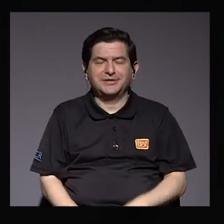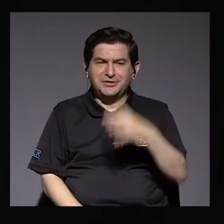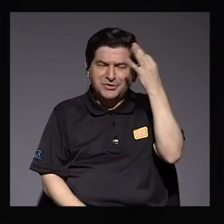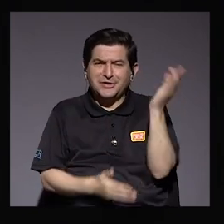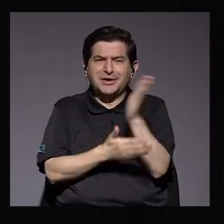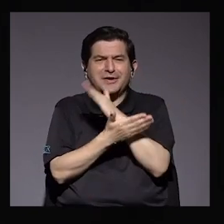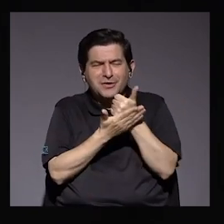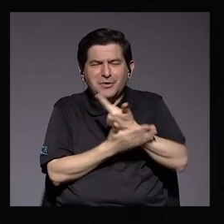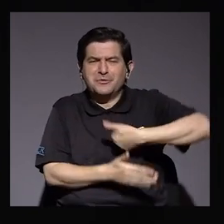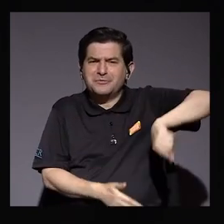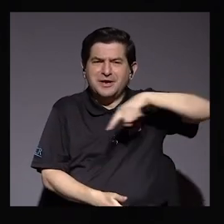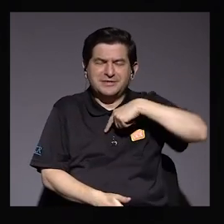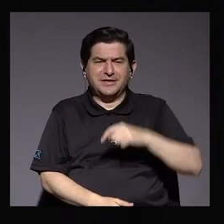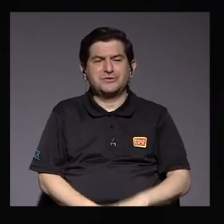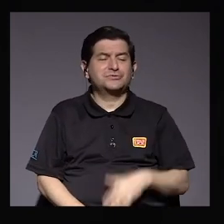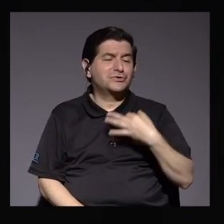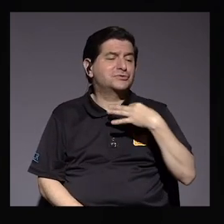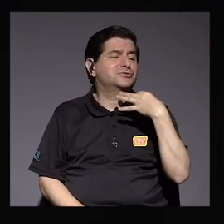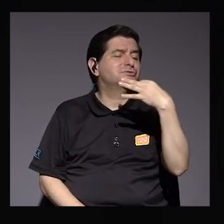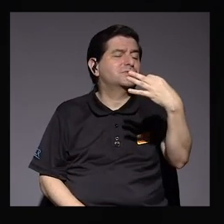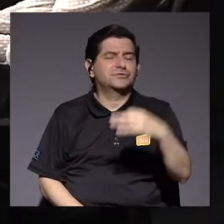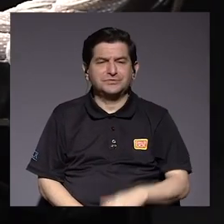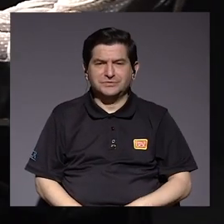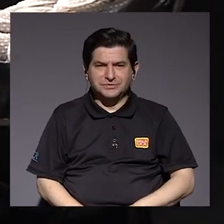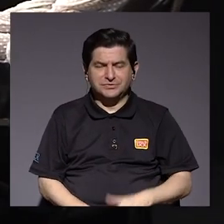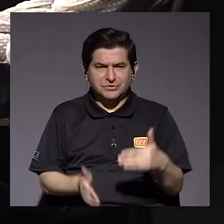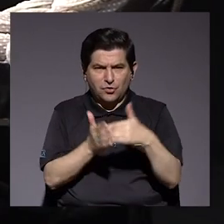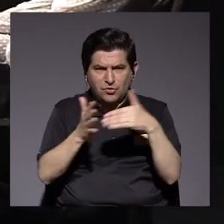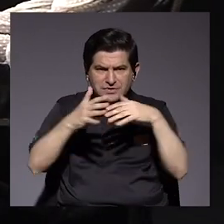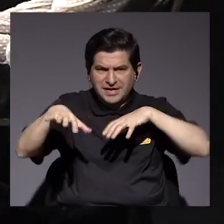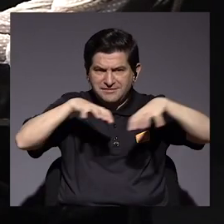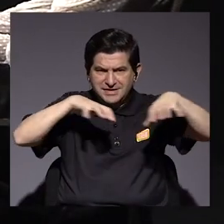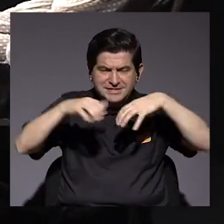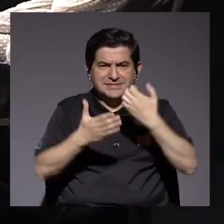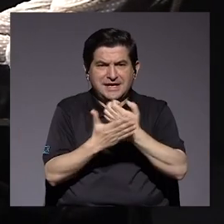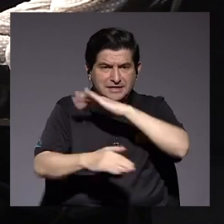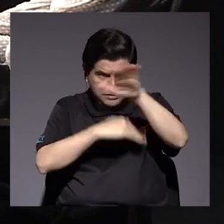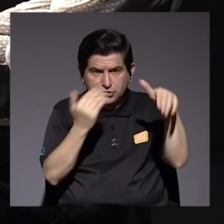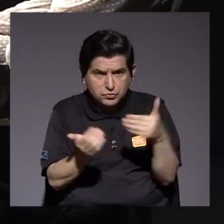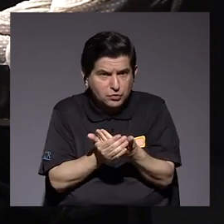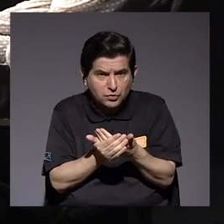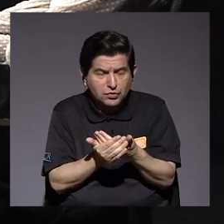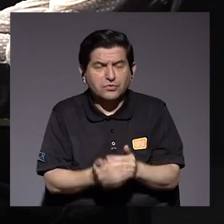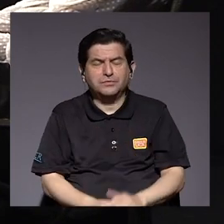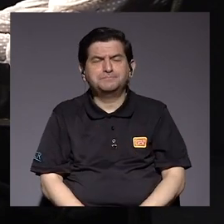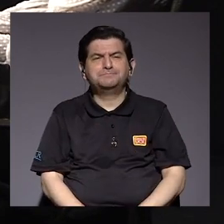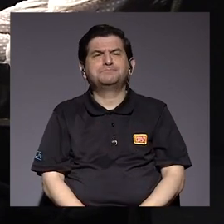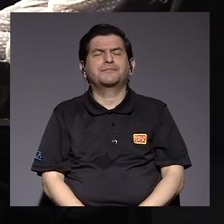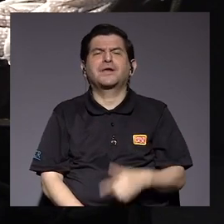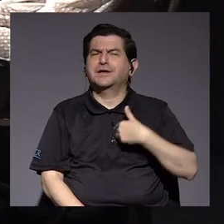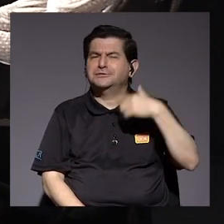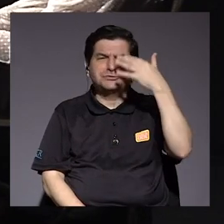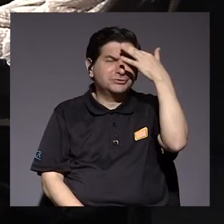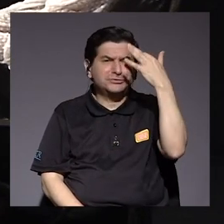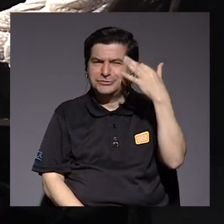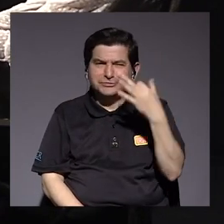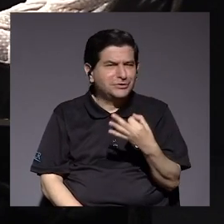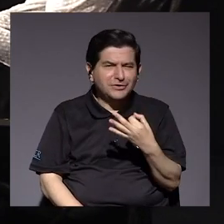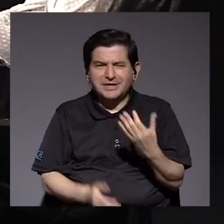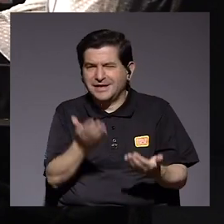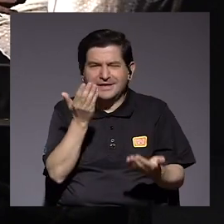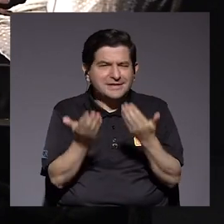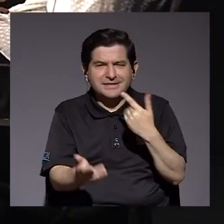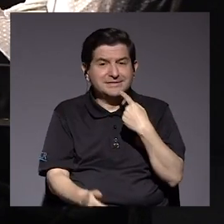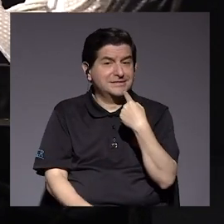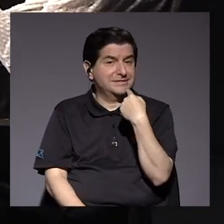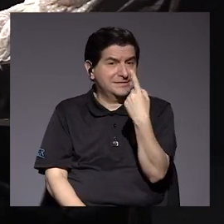Pero, bueno, creo que es parte de lo que nos toca vivir el día a día. ¿Reactivación económica, entonces, como un todo? Sí, bueno, a ver, yo no